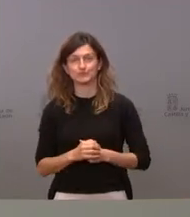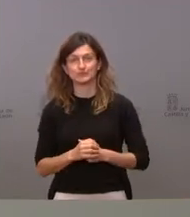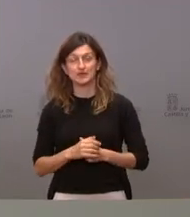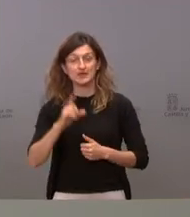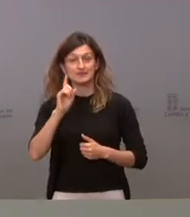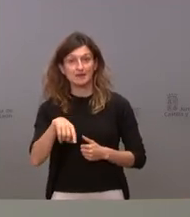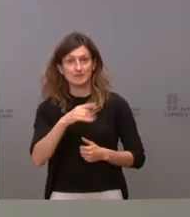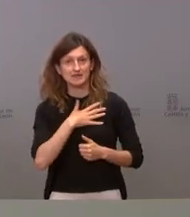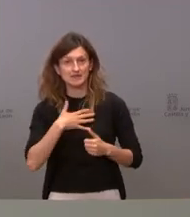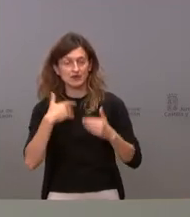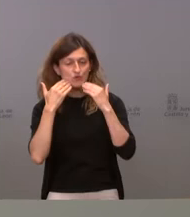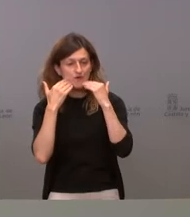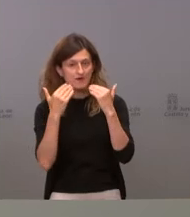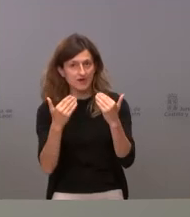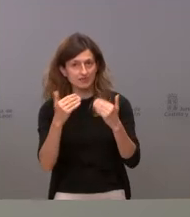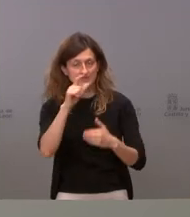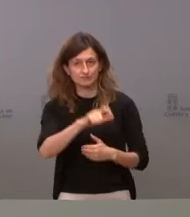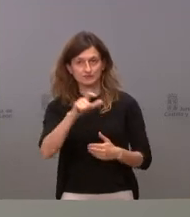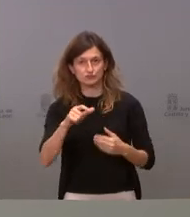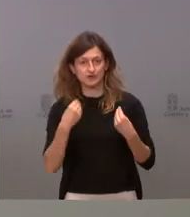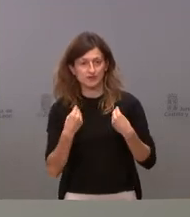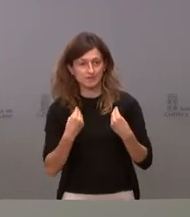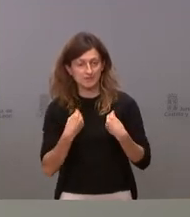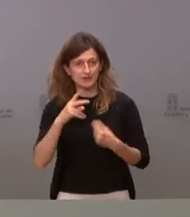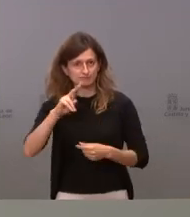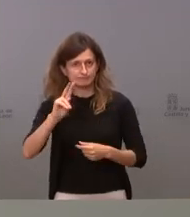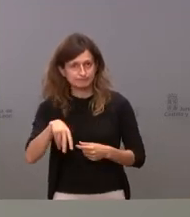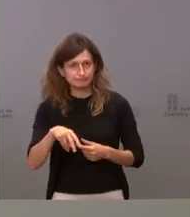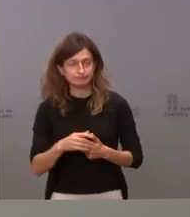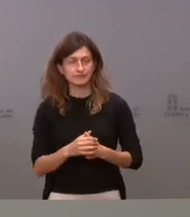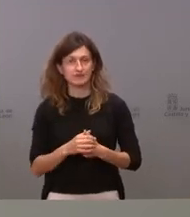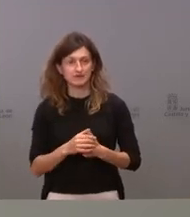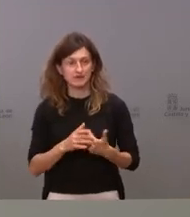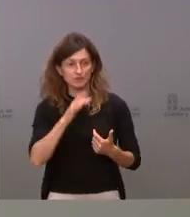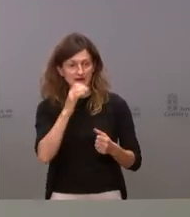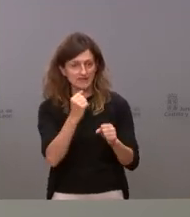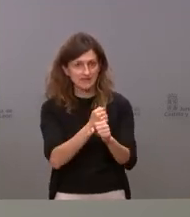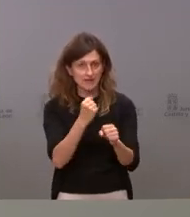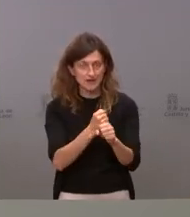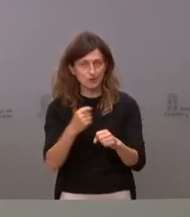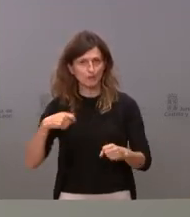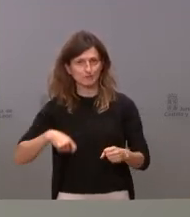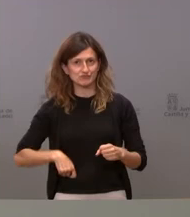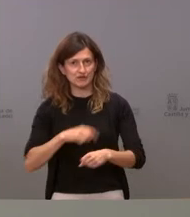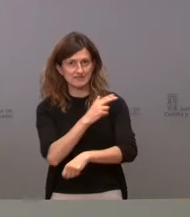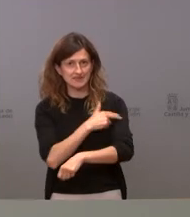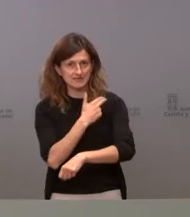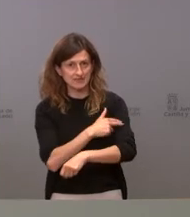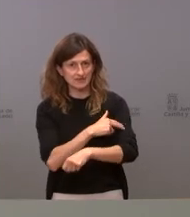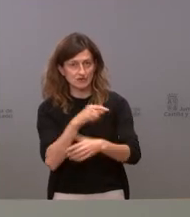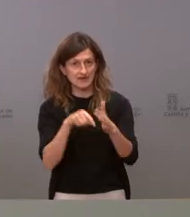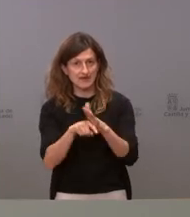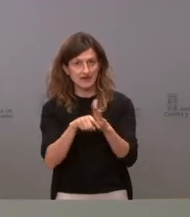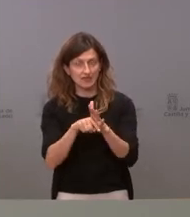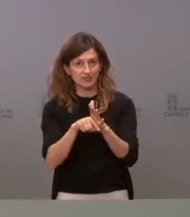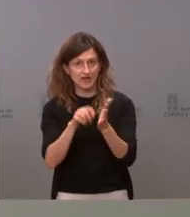agradecer a toda la población el reconocimiento que están haciendo al trabajo de los profesionales sanitarios, de la Gerencia